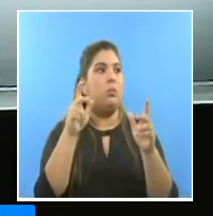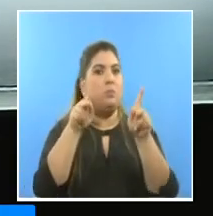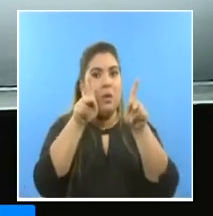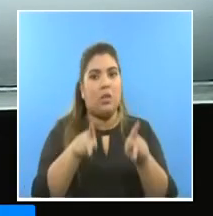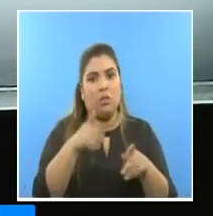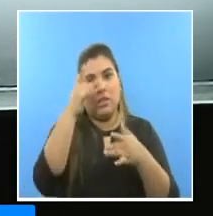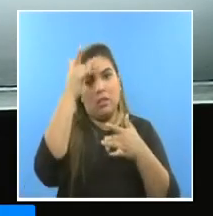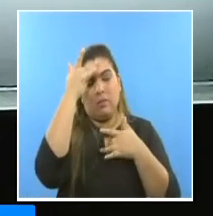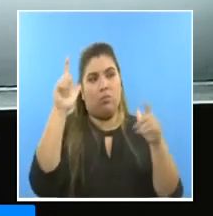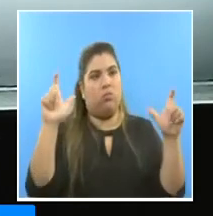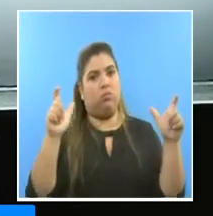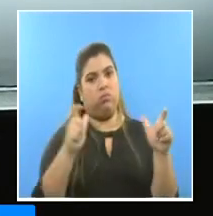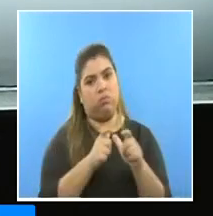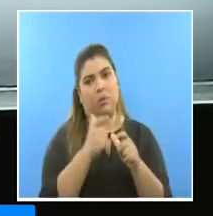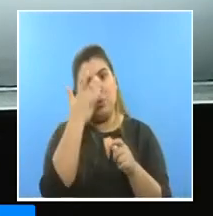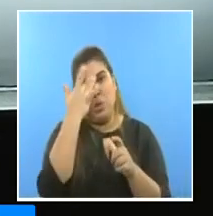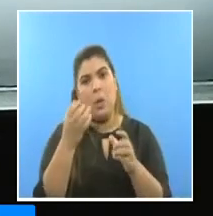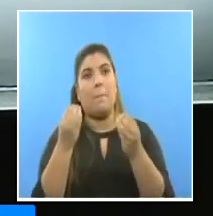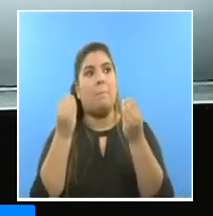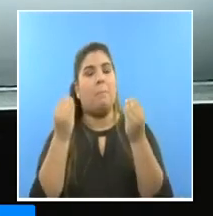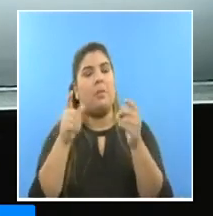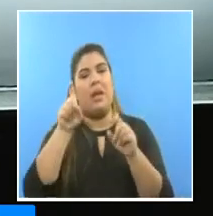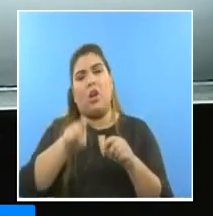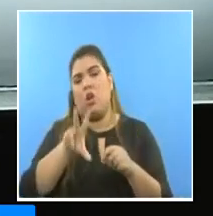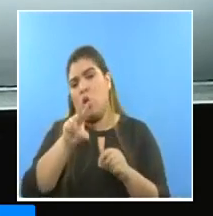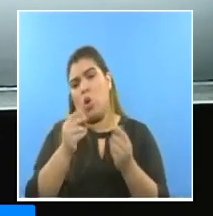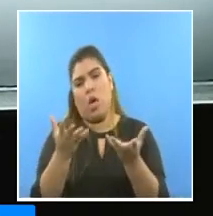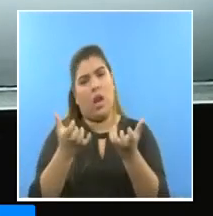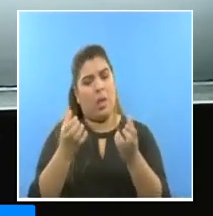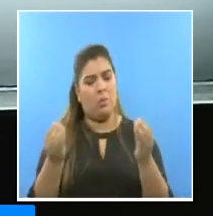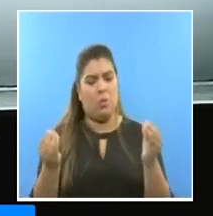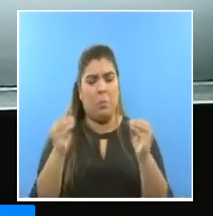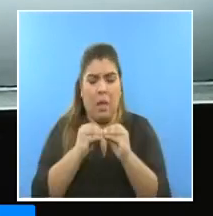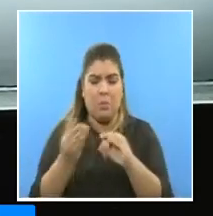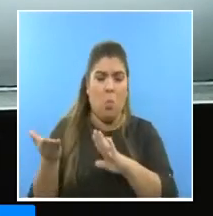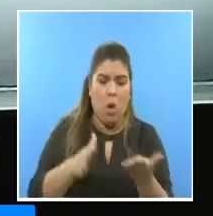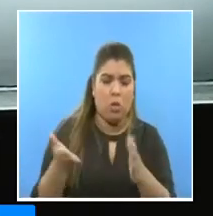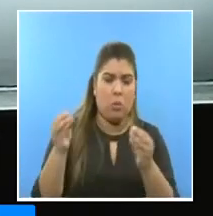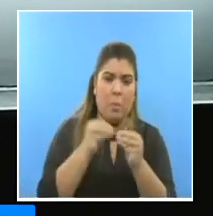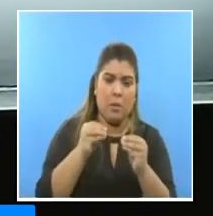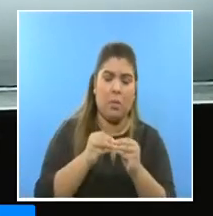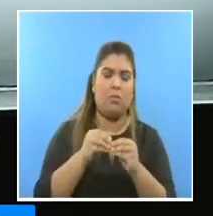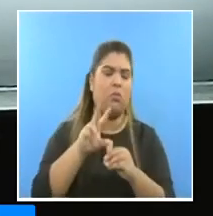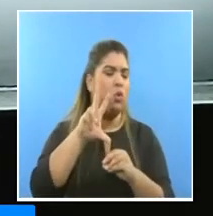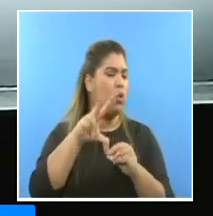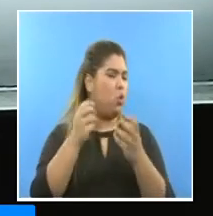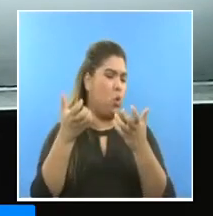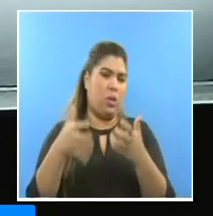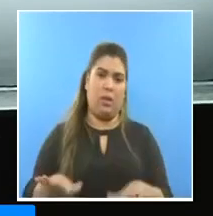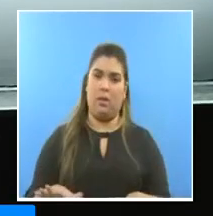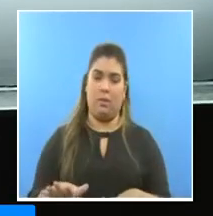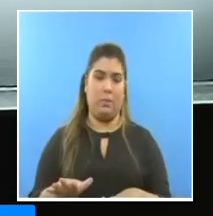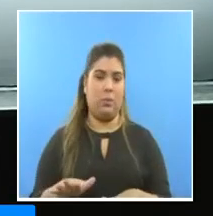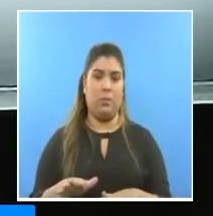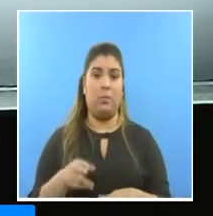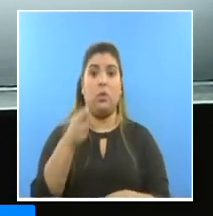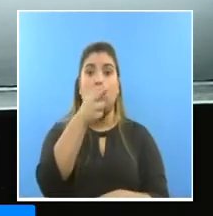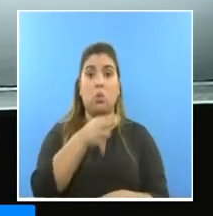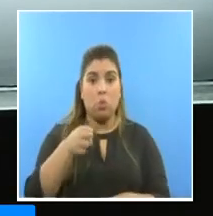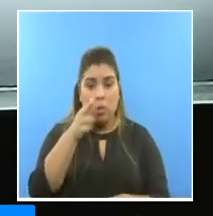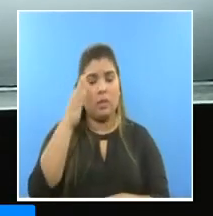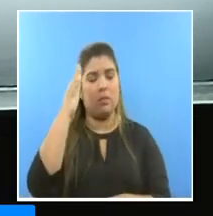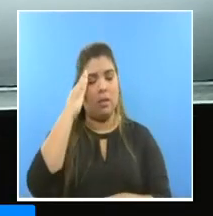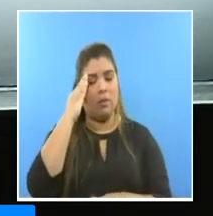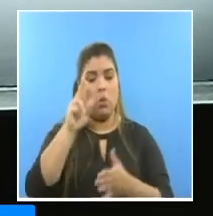panameños que están perdiendo la vida ustedes tienen toda la solidaridad del alma mater